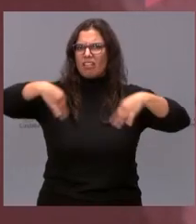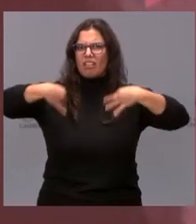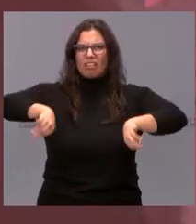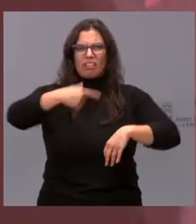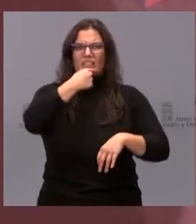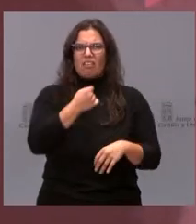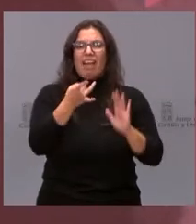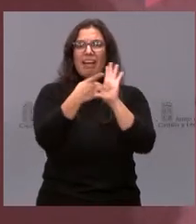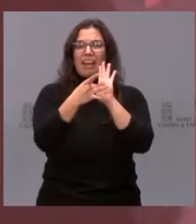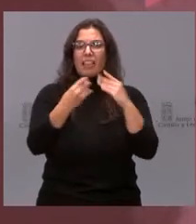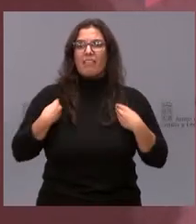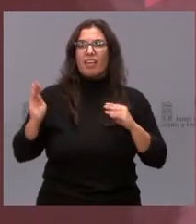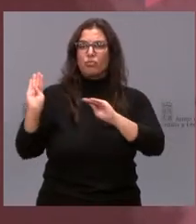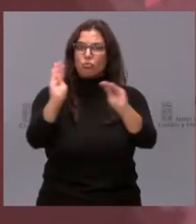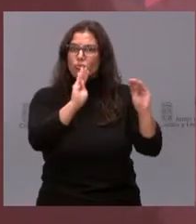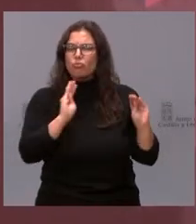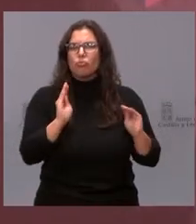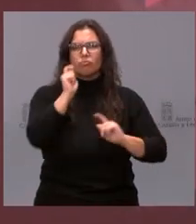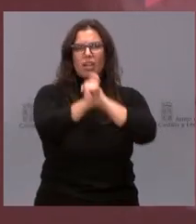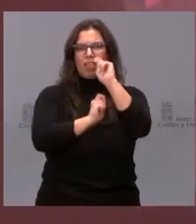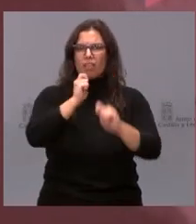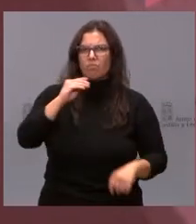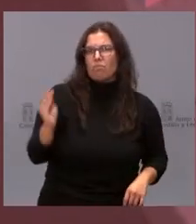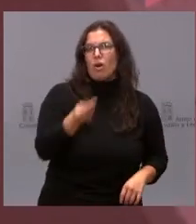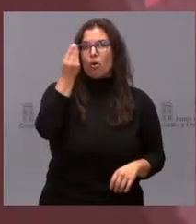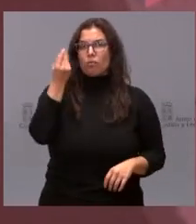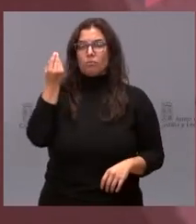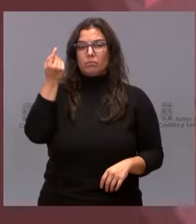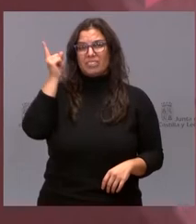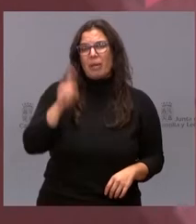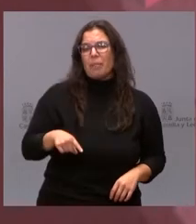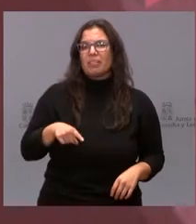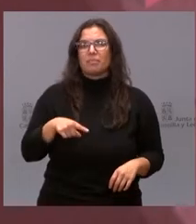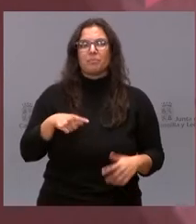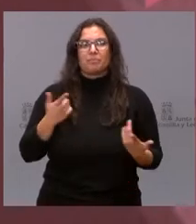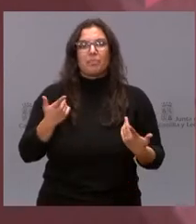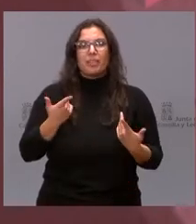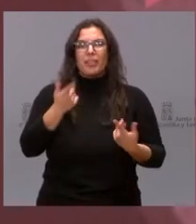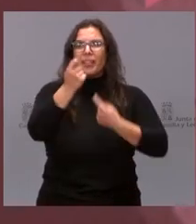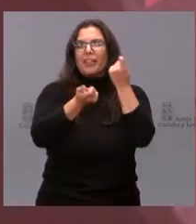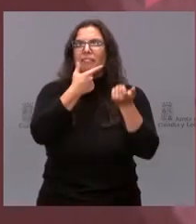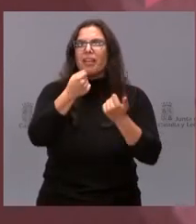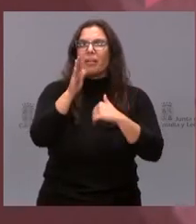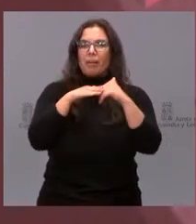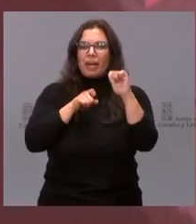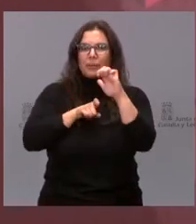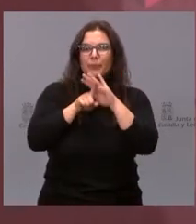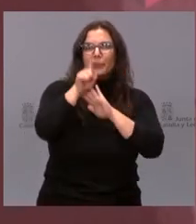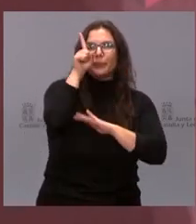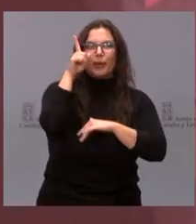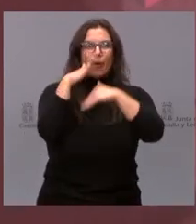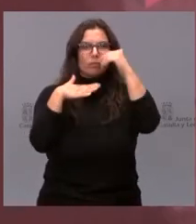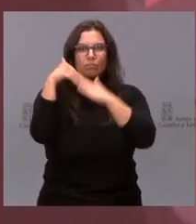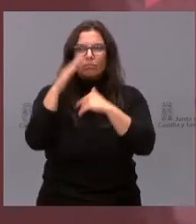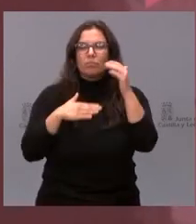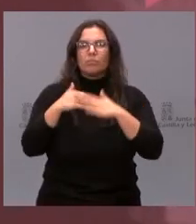calidad de vida de las personas, es facilitar la construcción del futuro de las personas de